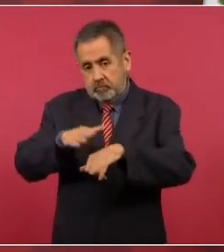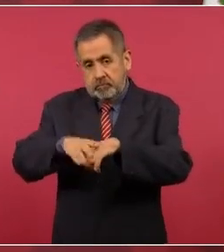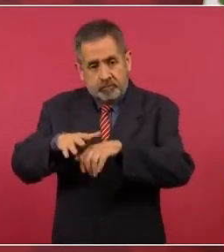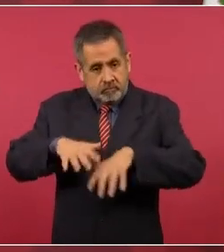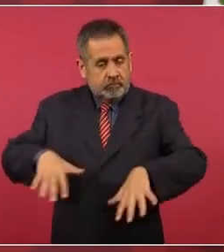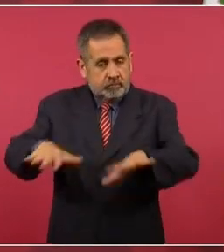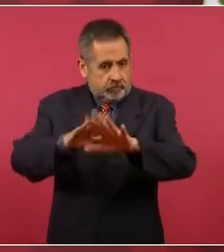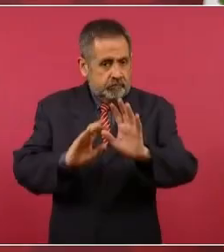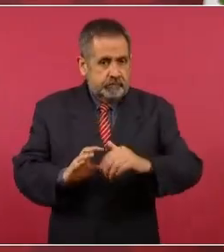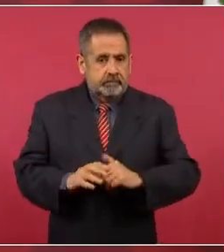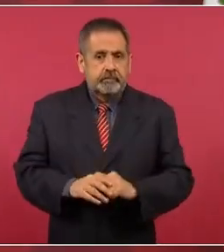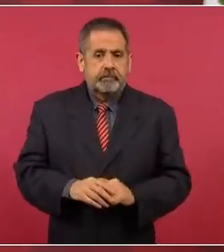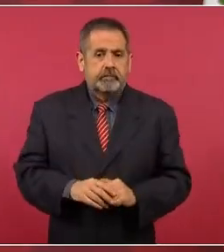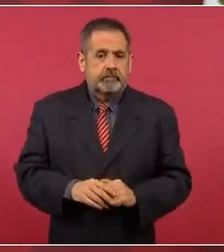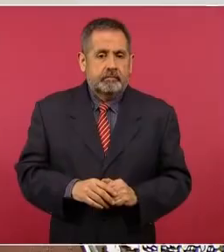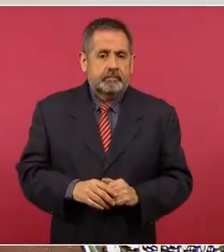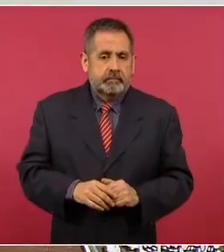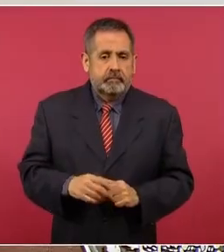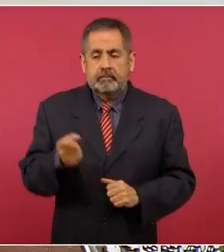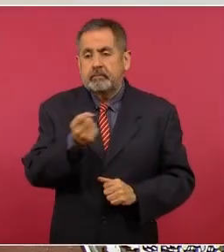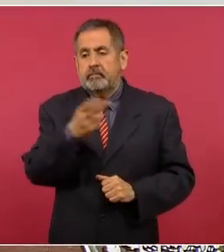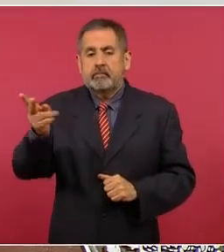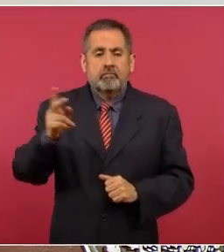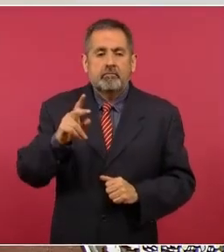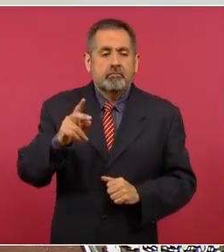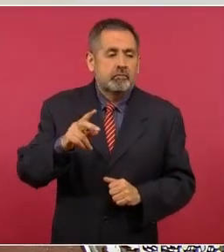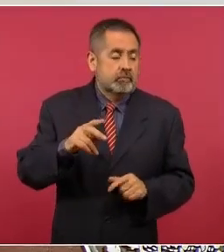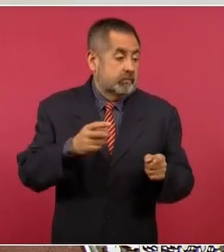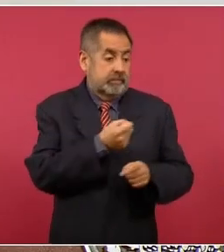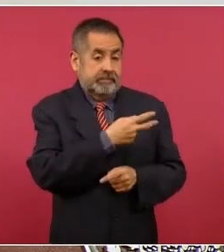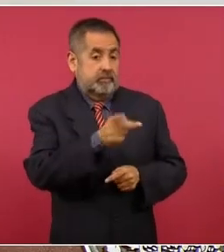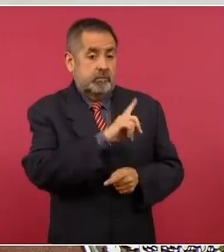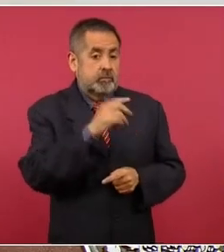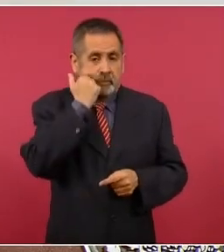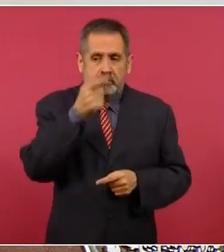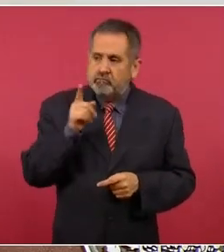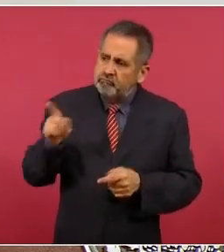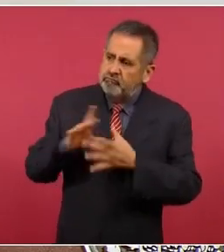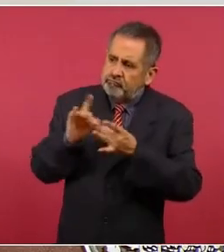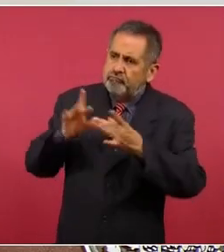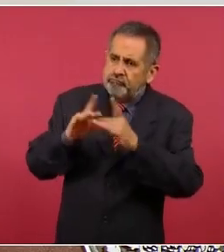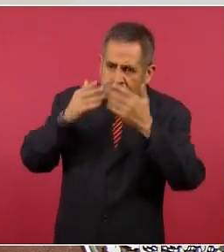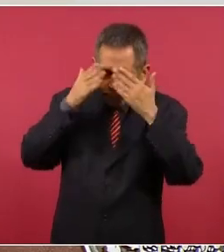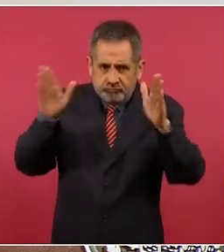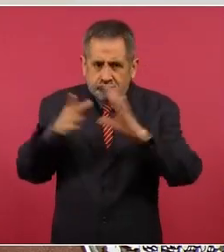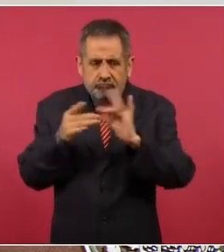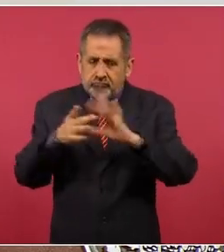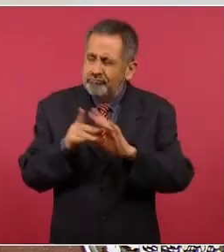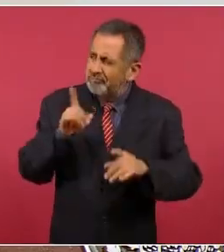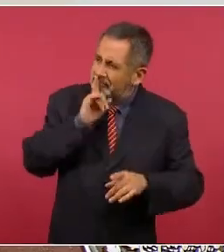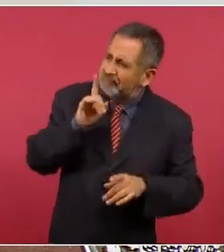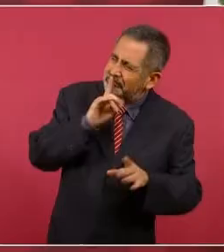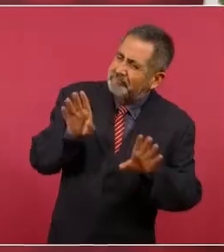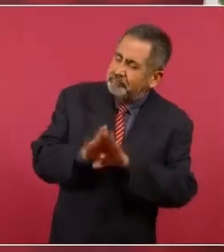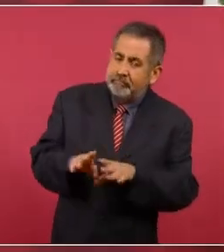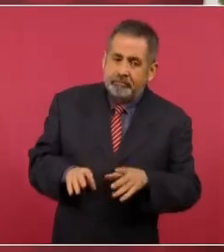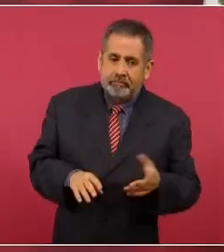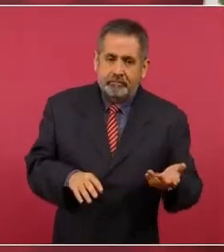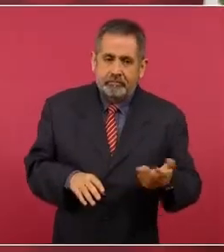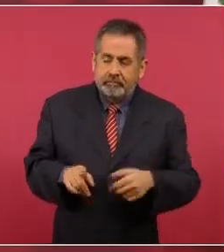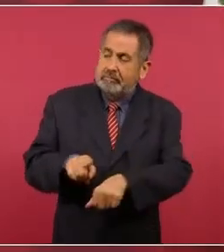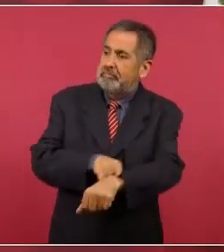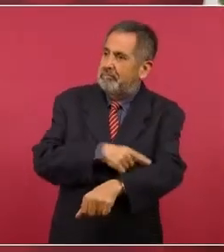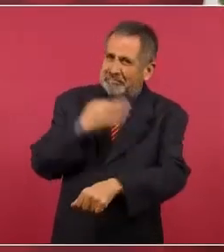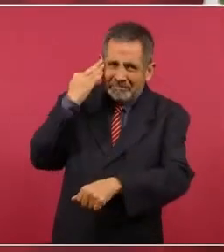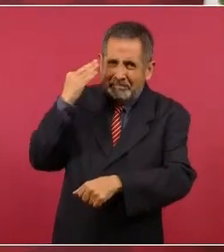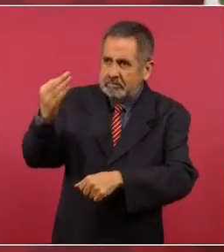no quieren que yo esté hablando de otros temas. Nos tardemos tanto.